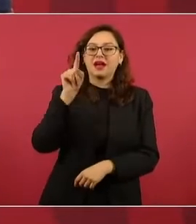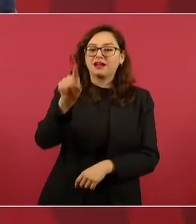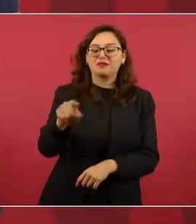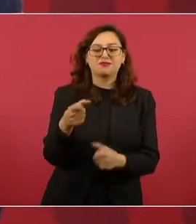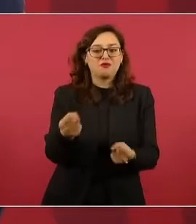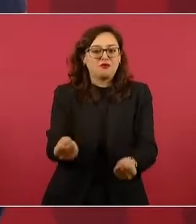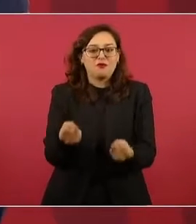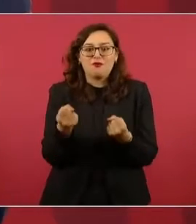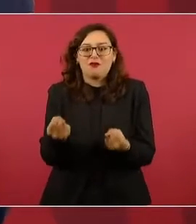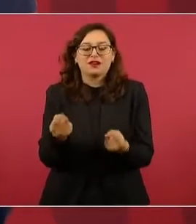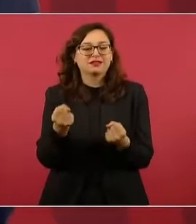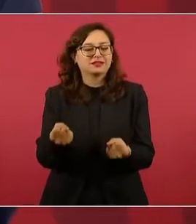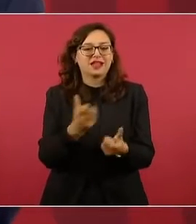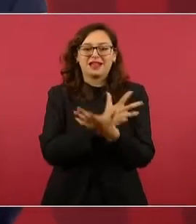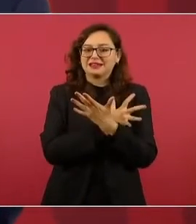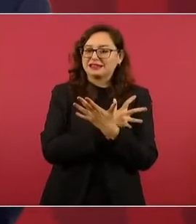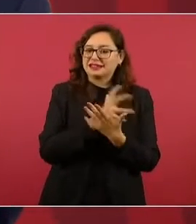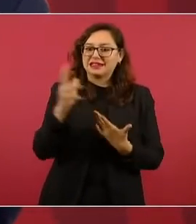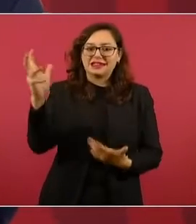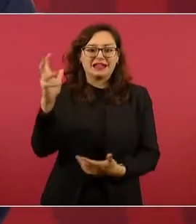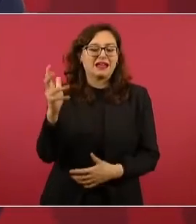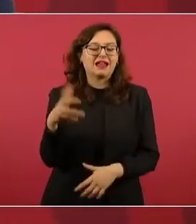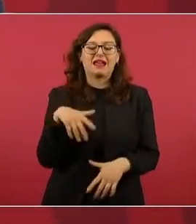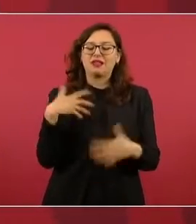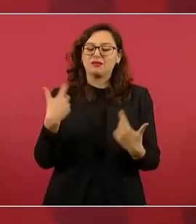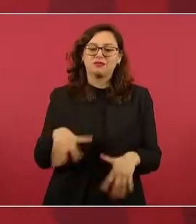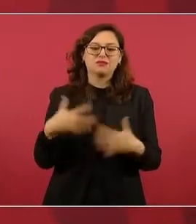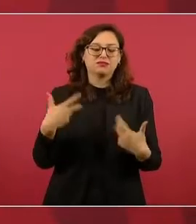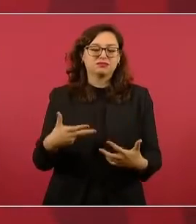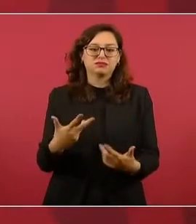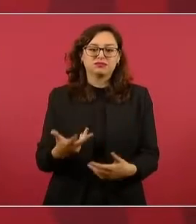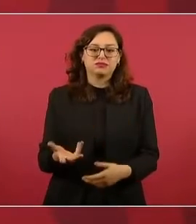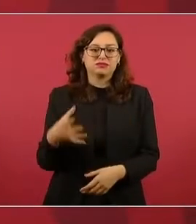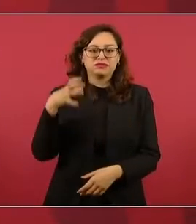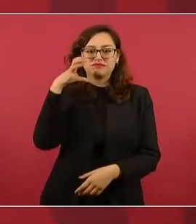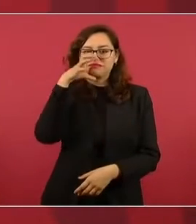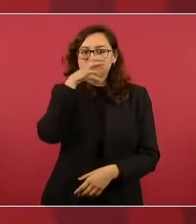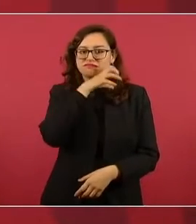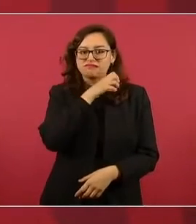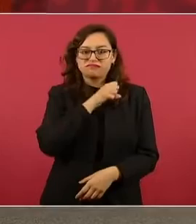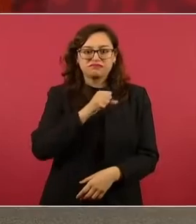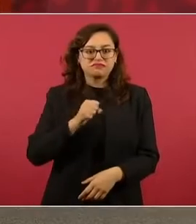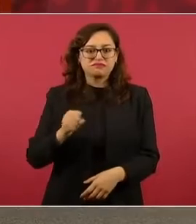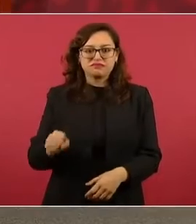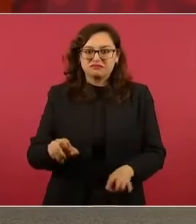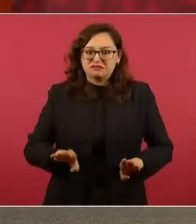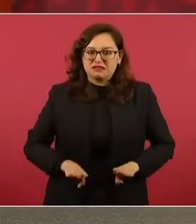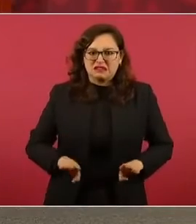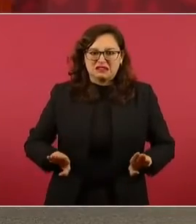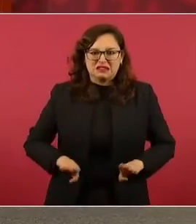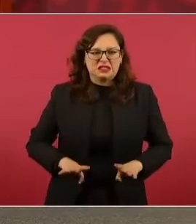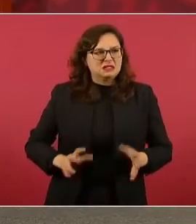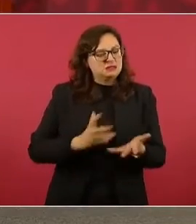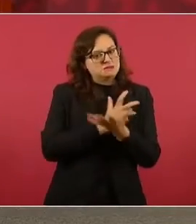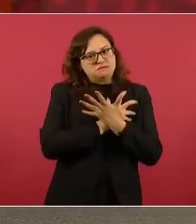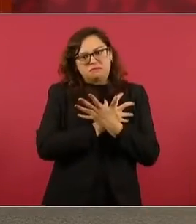desbordan y con el calor brota la ruda franqueza, todo es así,